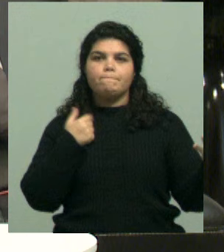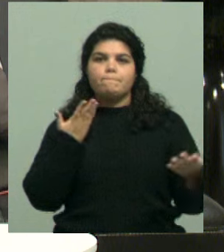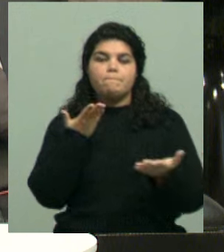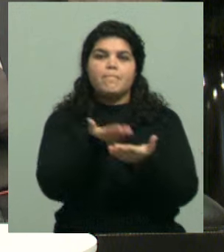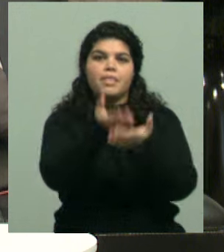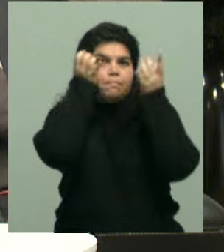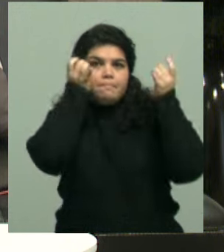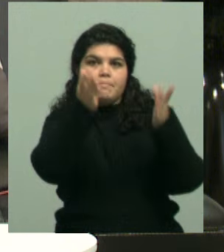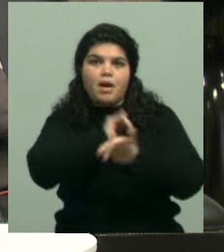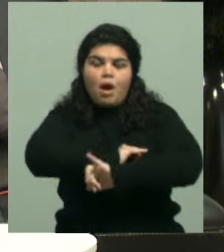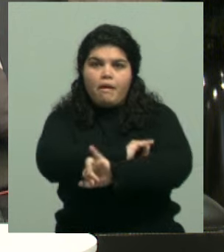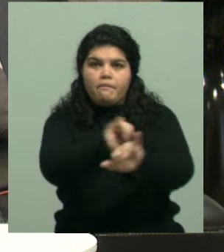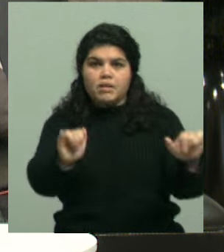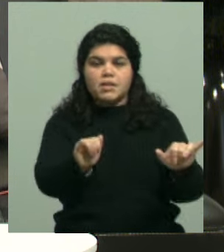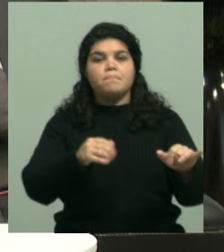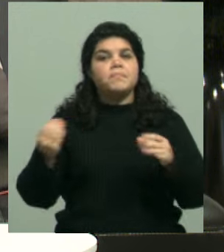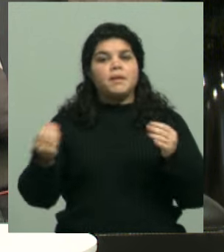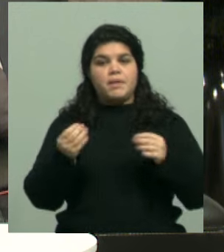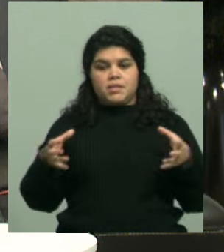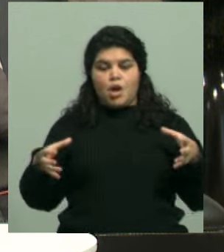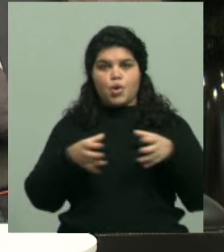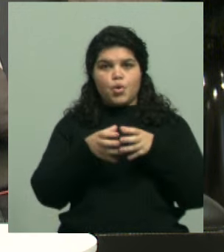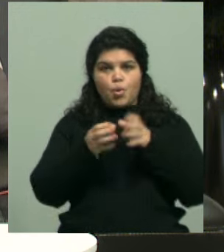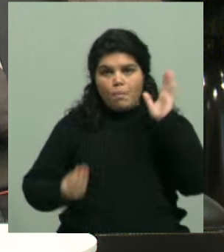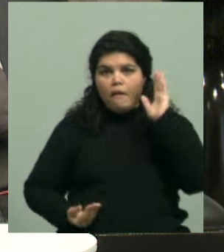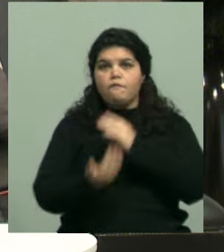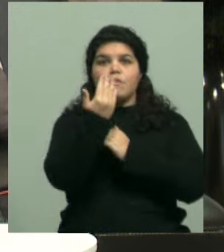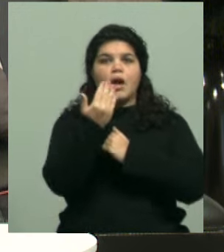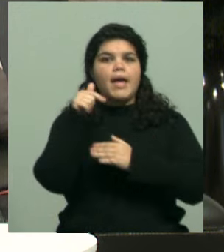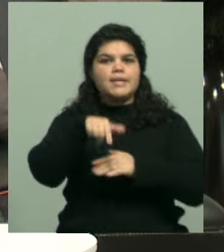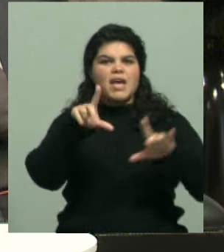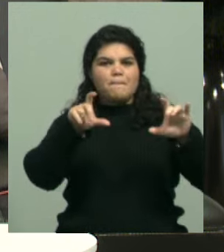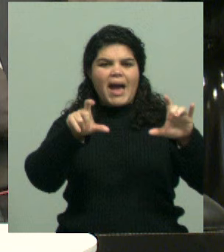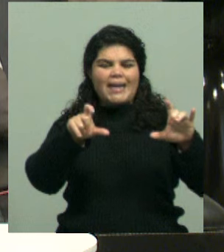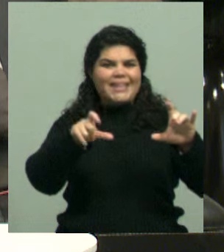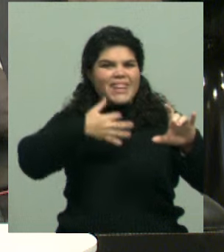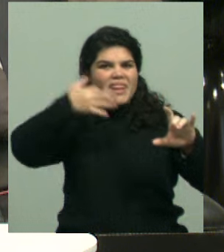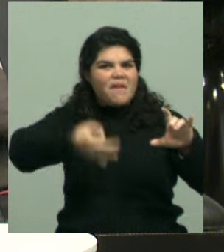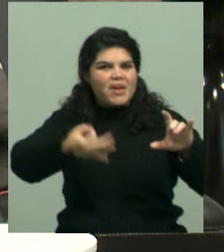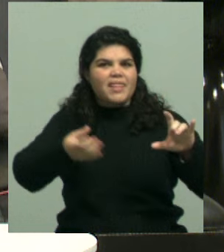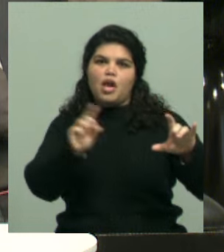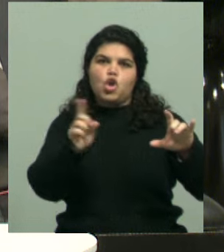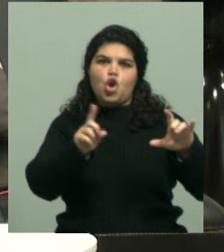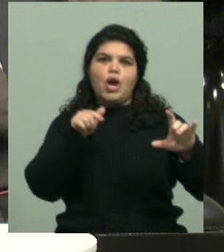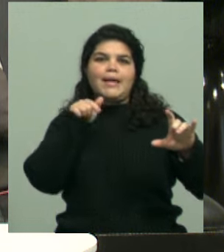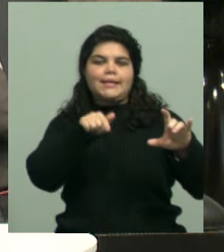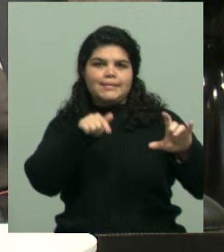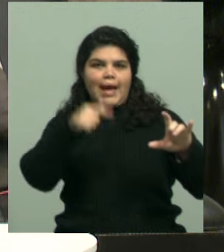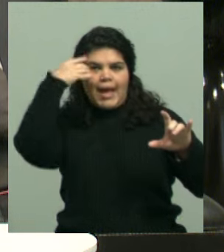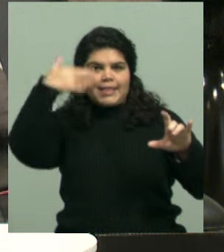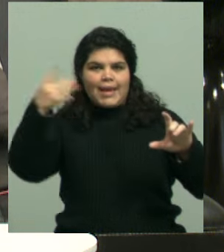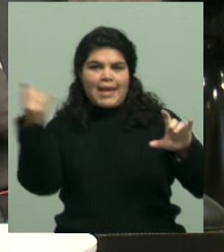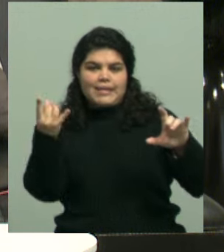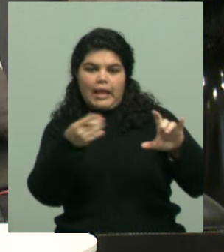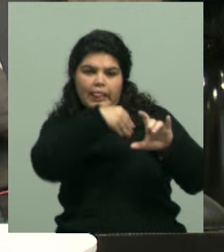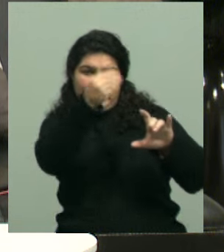oficial de la realeza porque se registró que era una imagen alterada por la inteligencia artificial. Si bien la imagen no